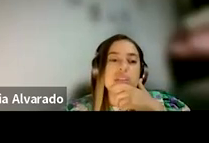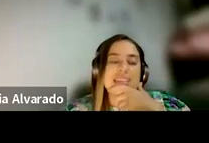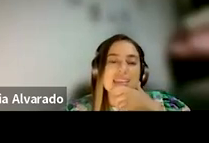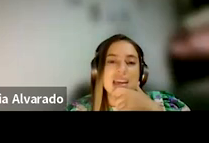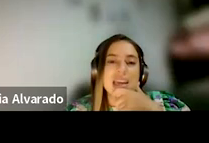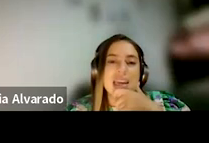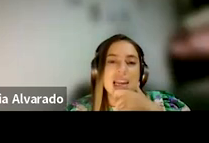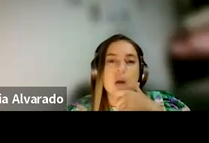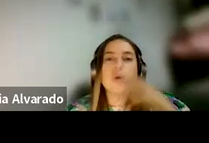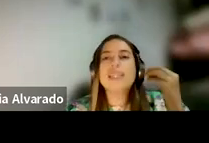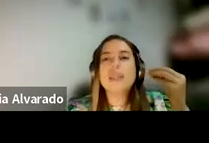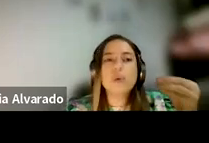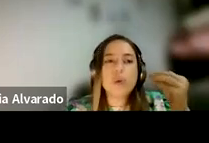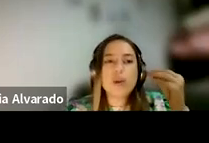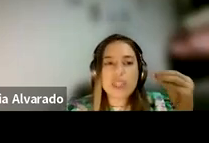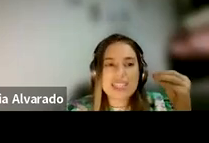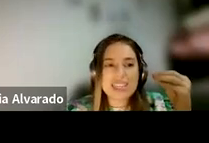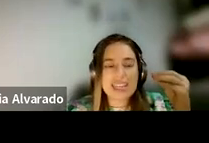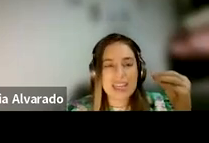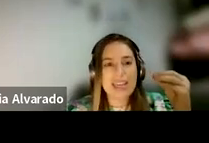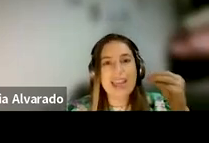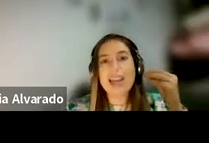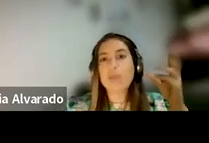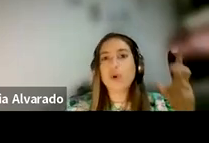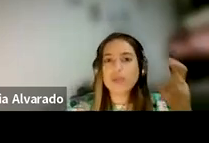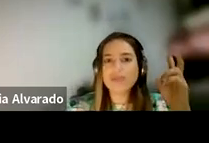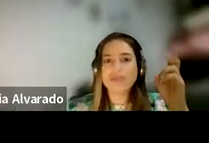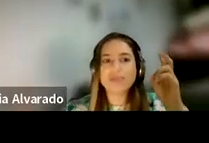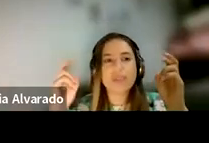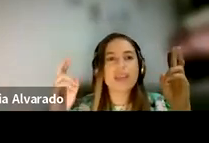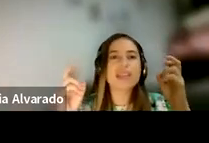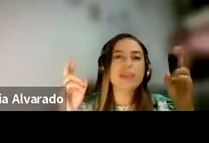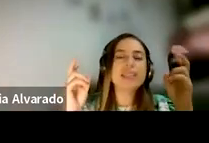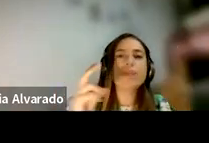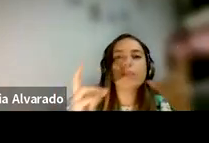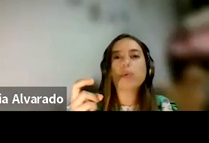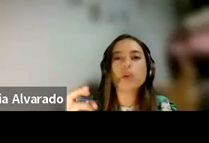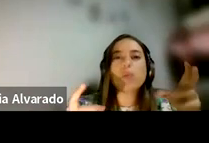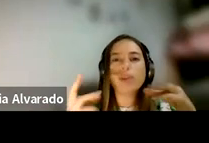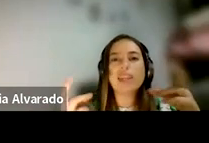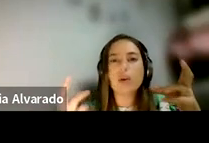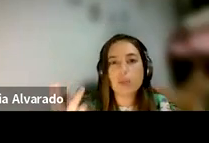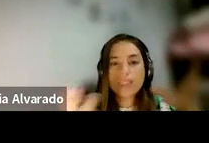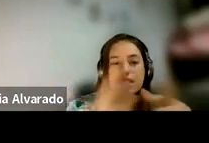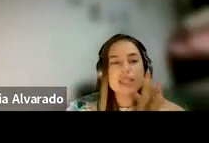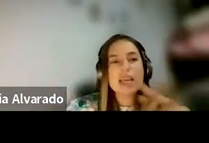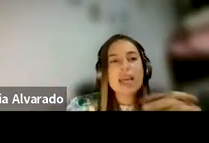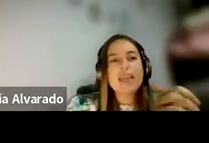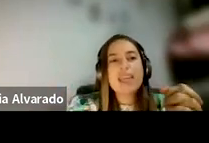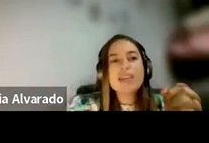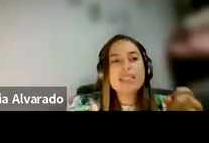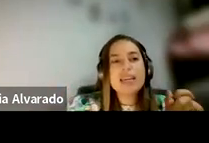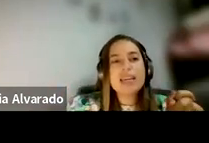Entonces, esta cultura nos dice que el amor, y llámese, por eso lo pongo entre comillas,